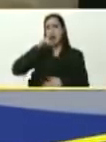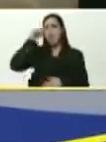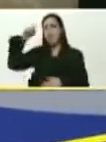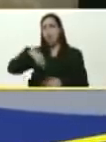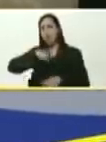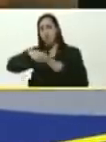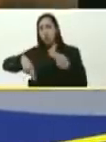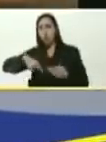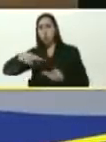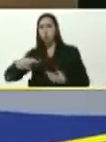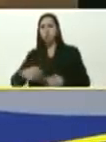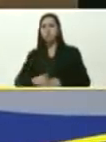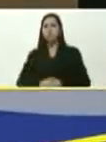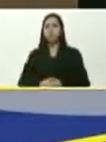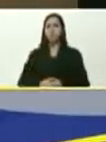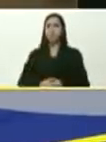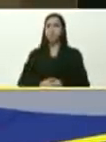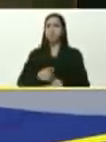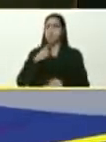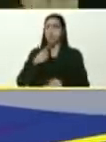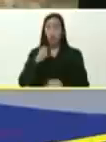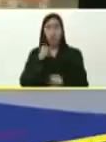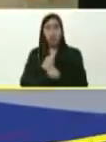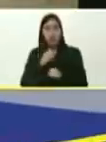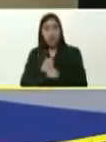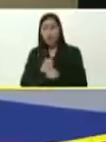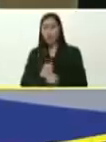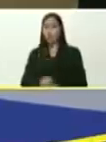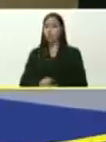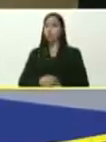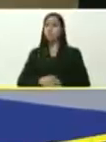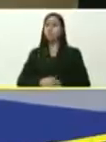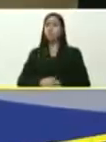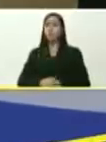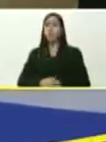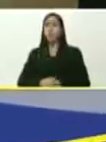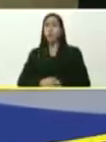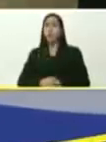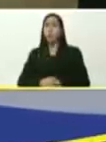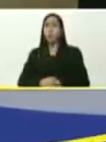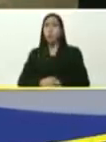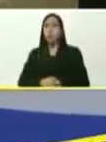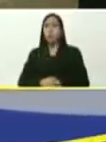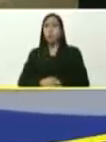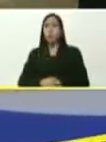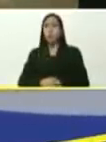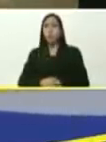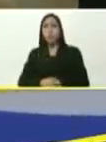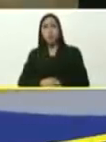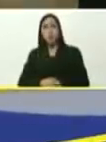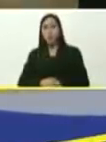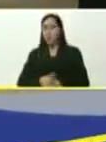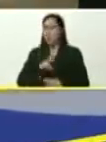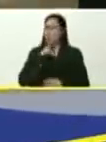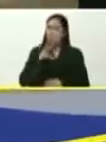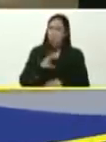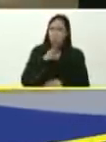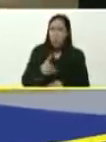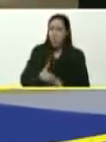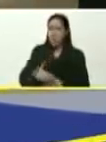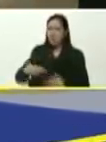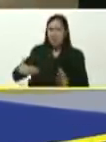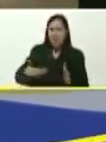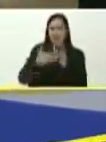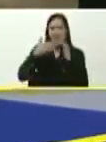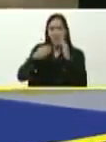revolución, es un trabajo, de zapa, es un trabajo, maquiavélico, criminal,